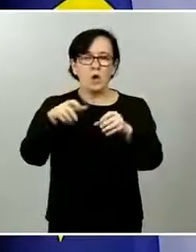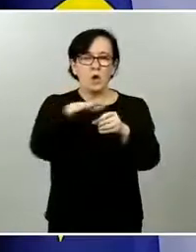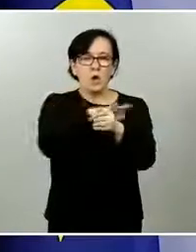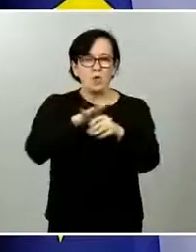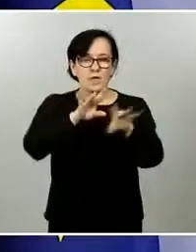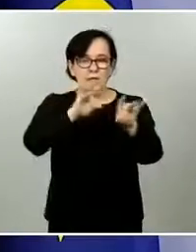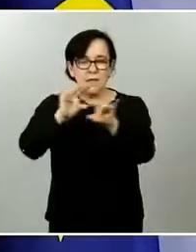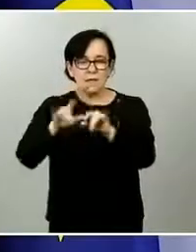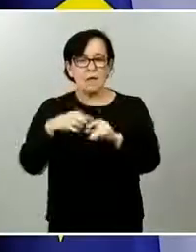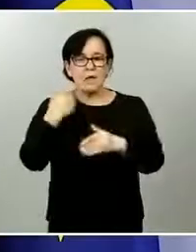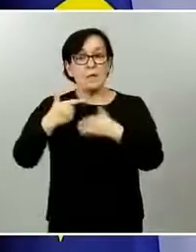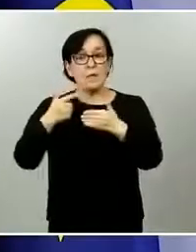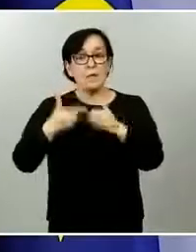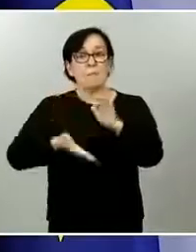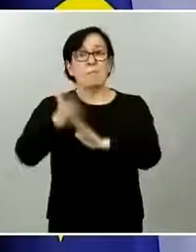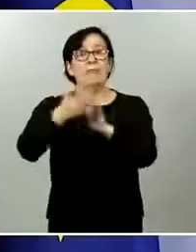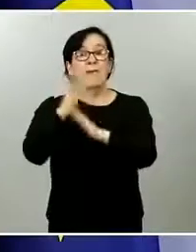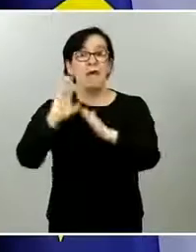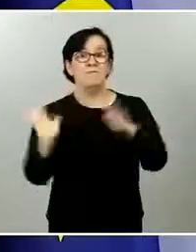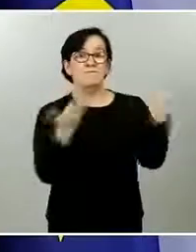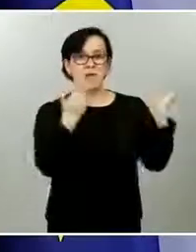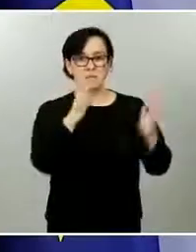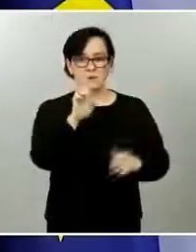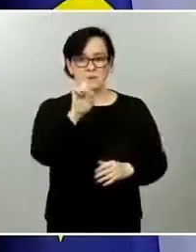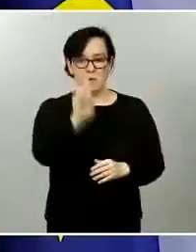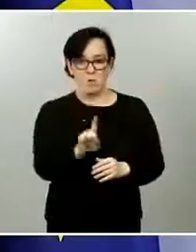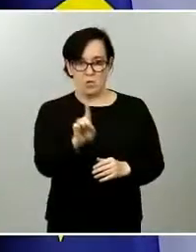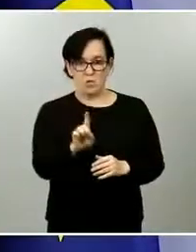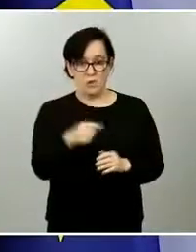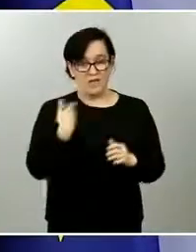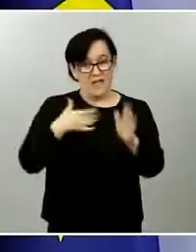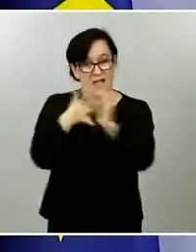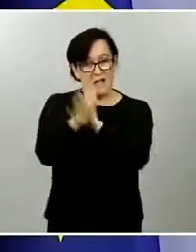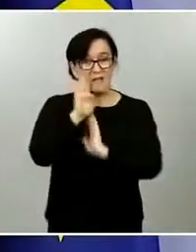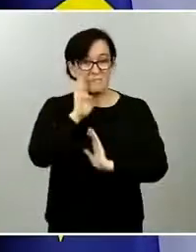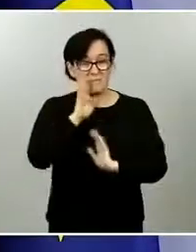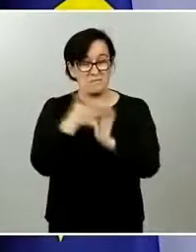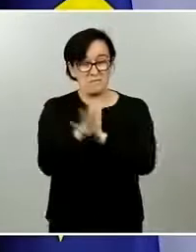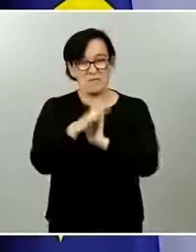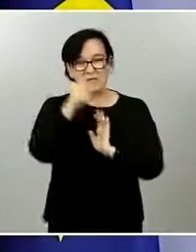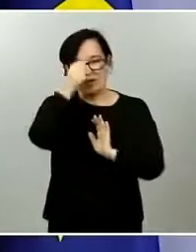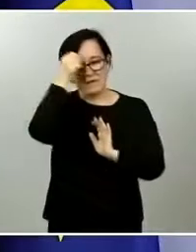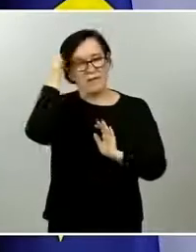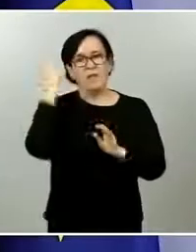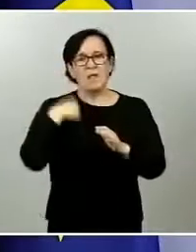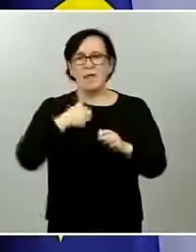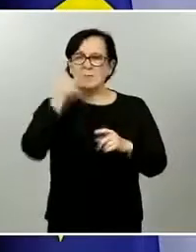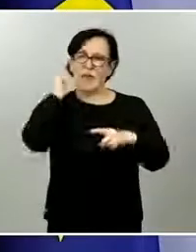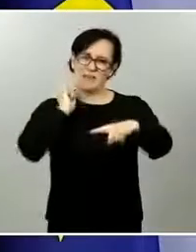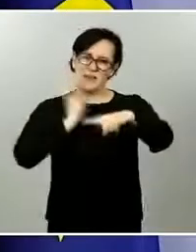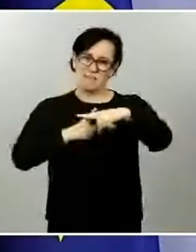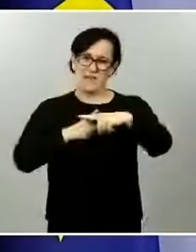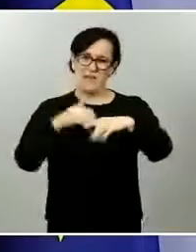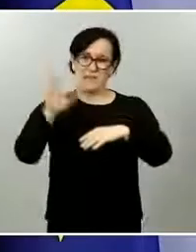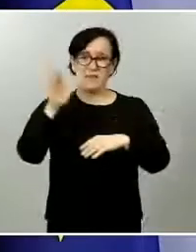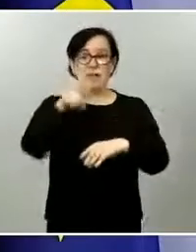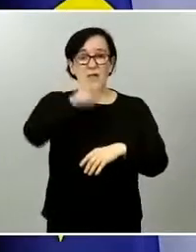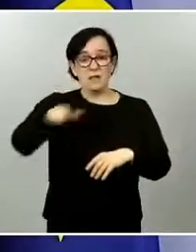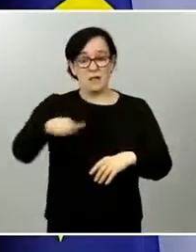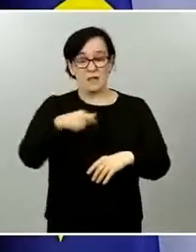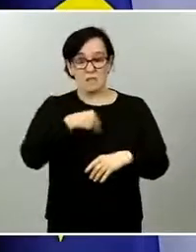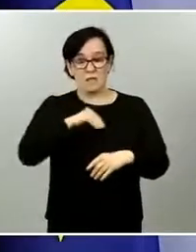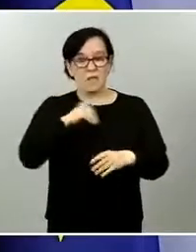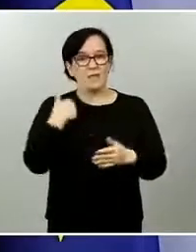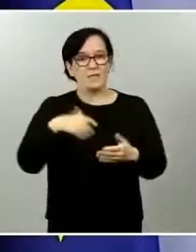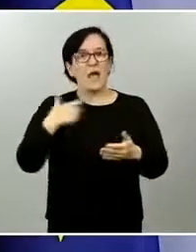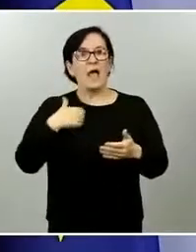se inicia mañana con un paso adicional y muchas unidades territoriales de nuestro país van a progresar a